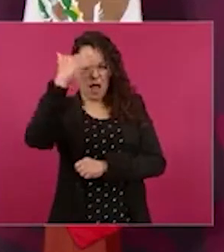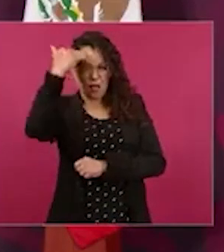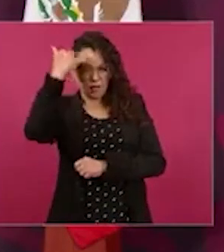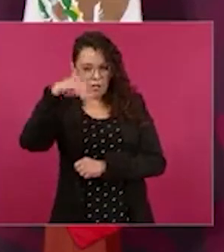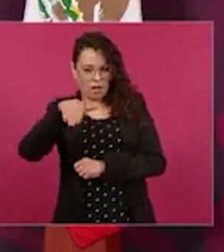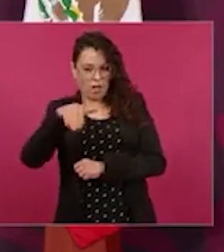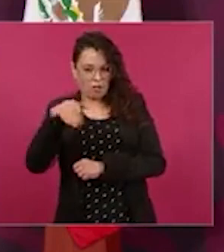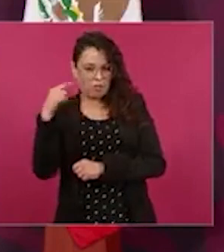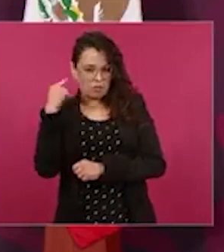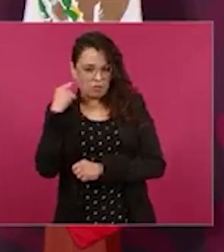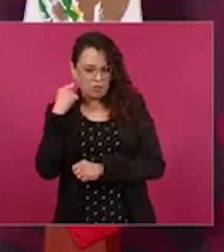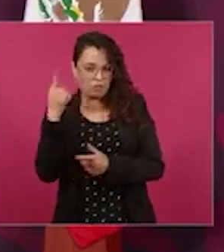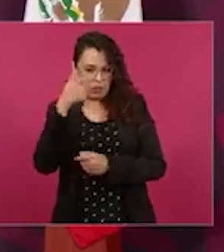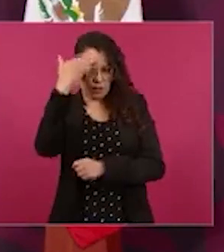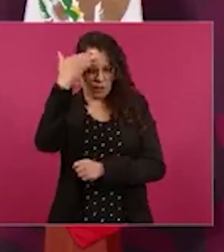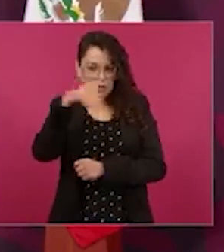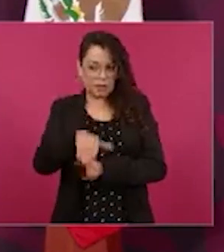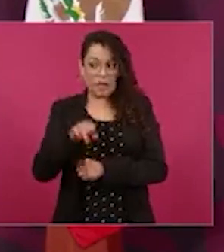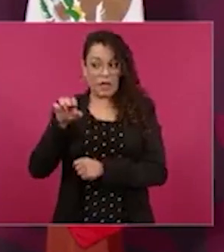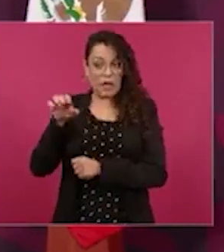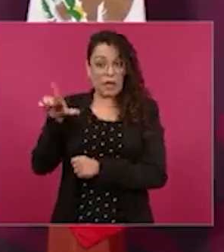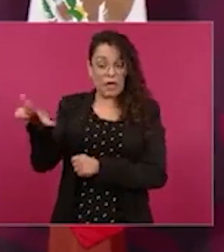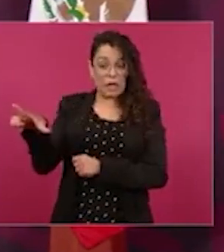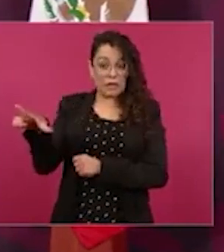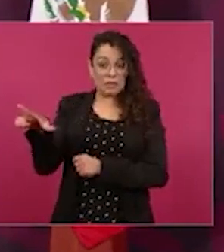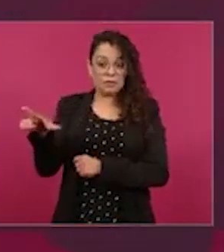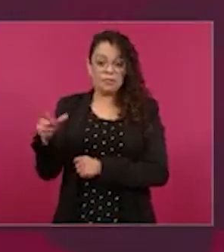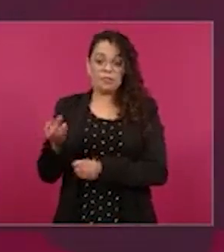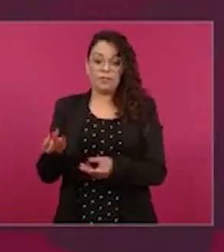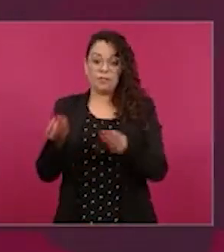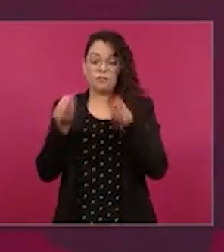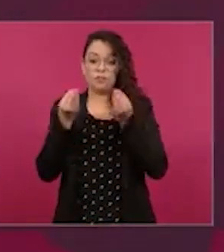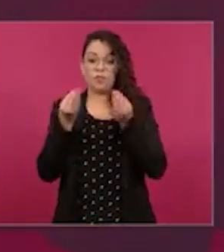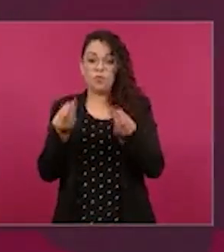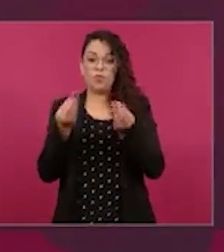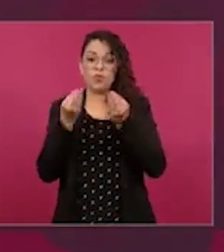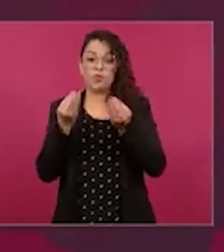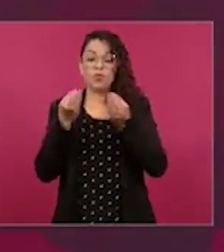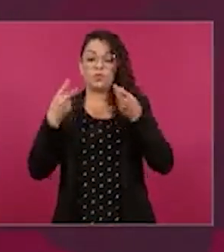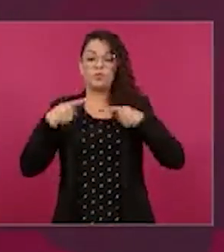mucho jale en clase media